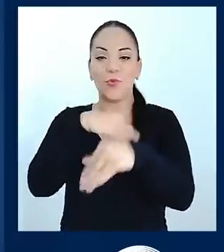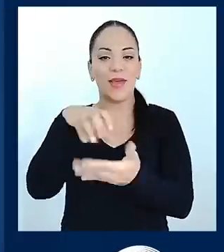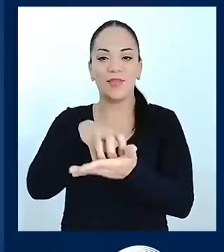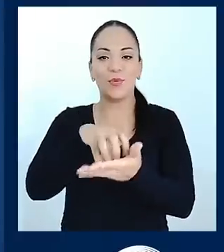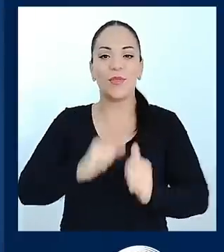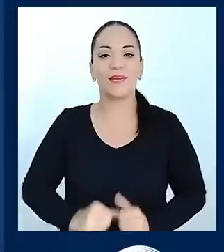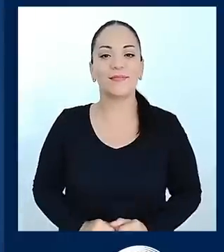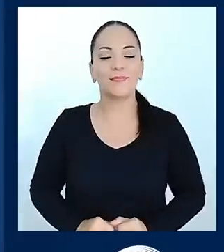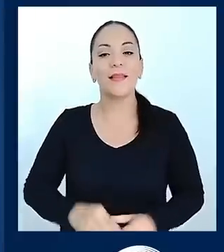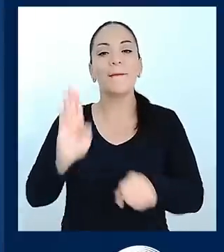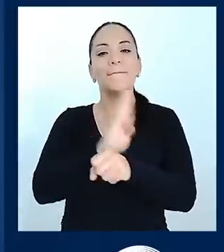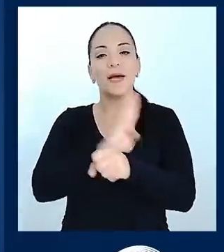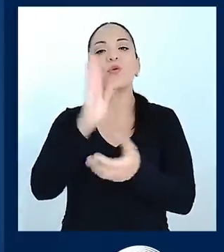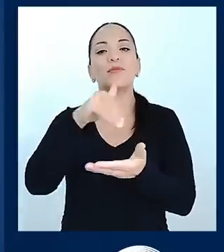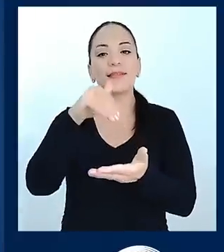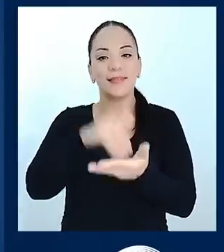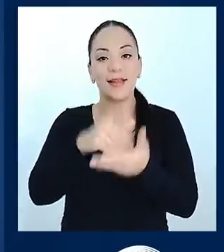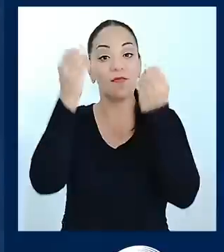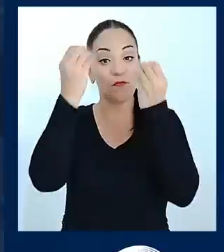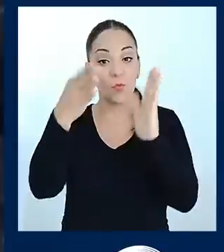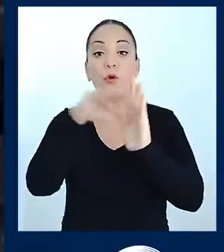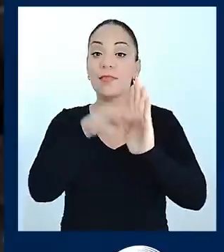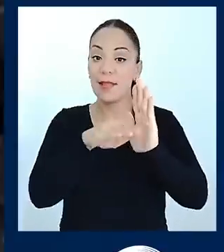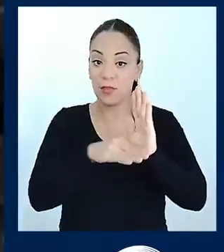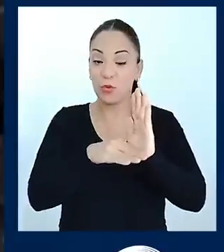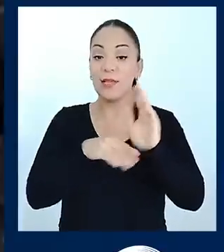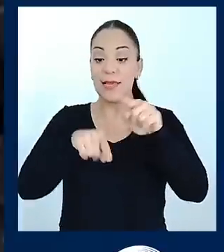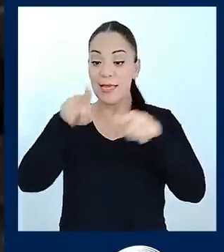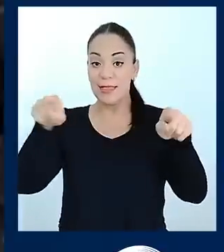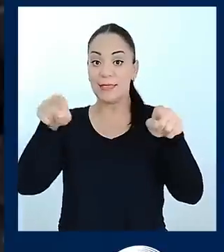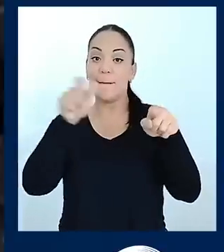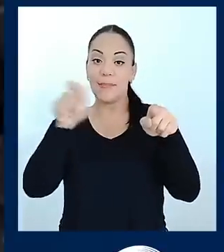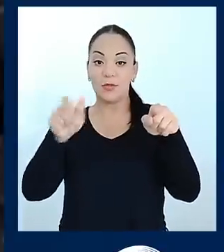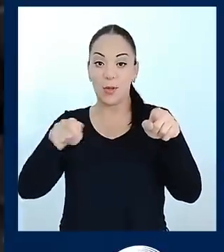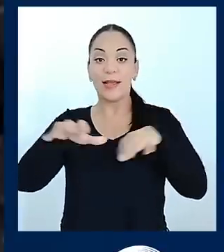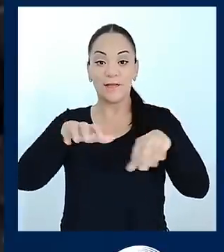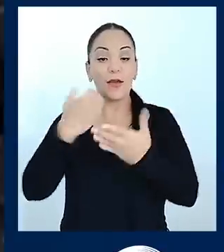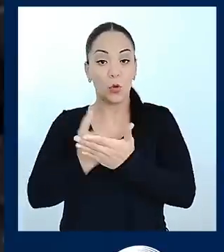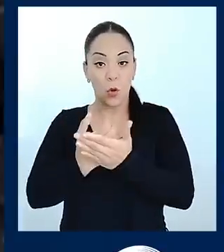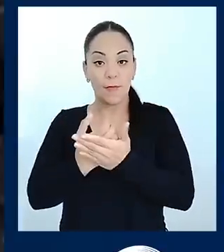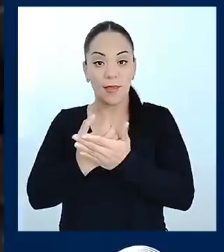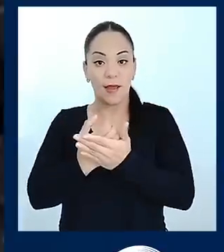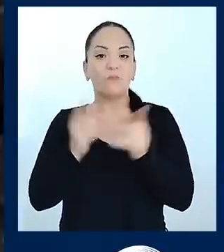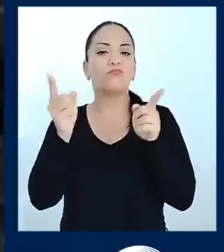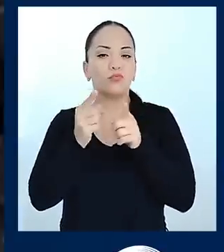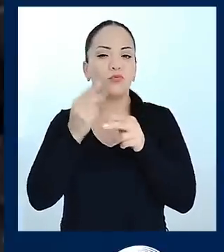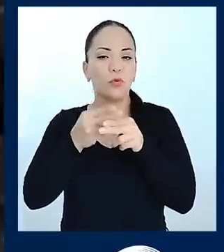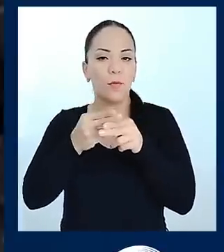Central dio a conocer los datos del índice mensual de actividad económica, lo que ya se llama el IMAE,